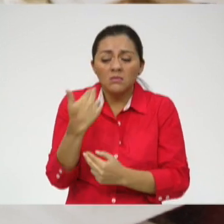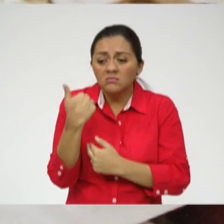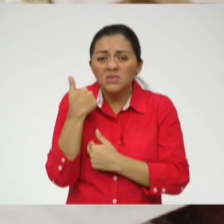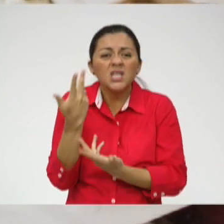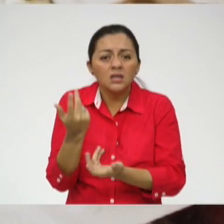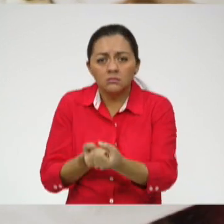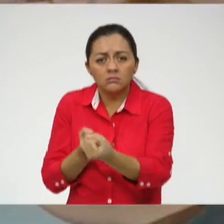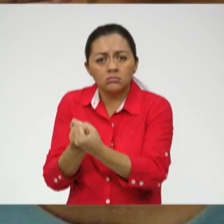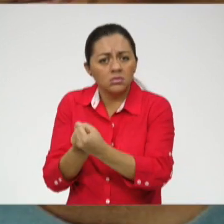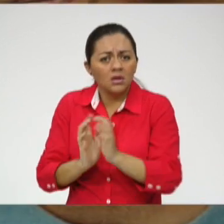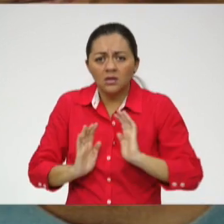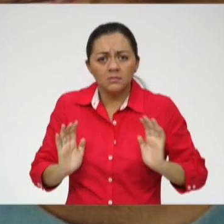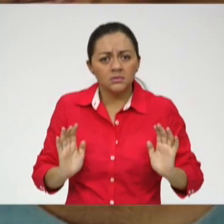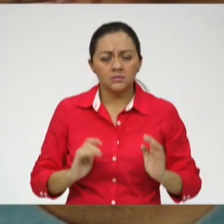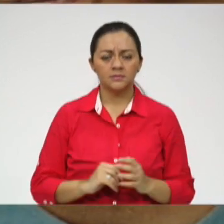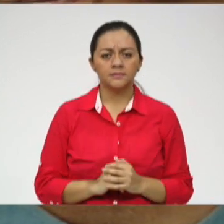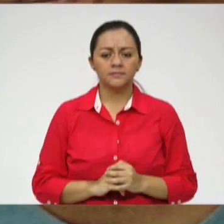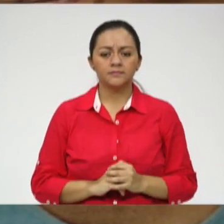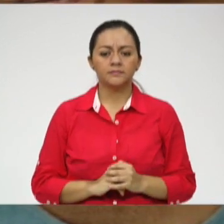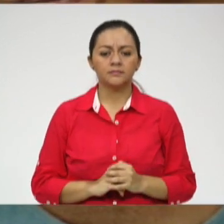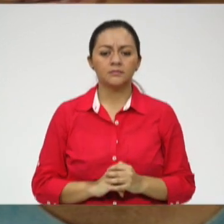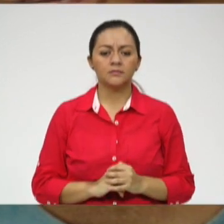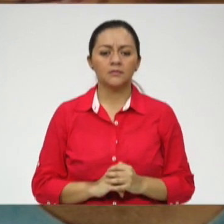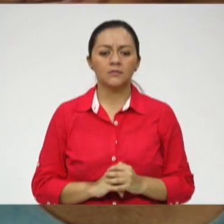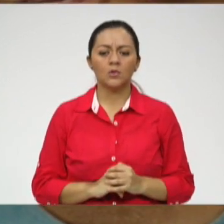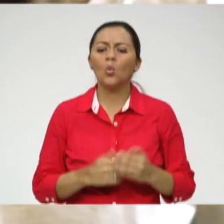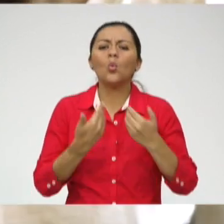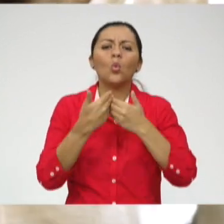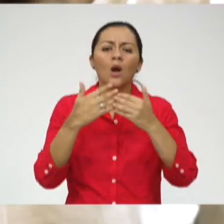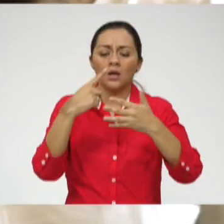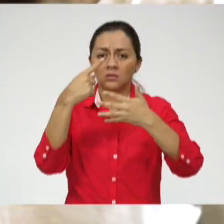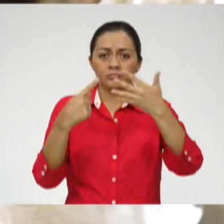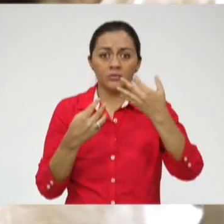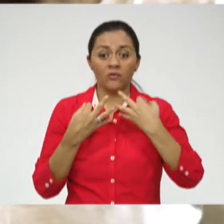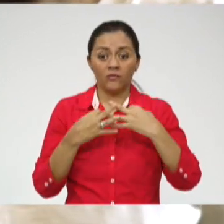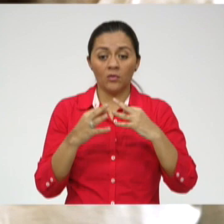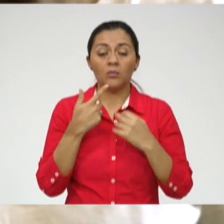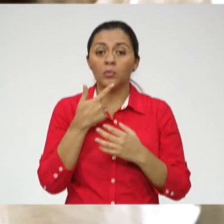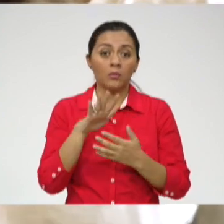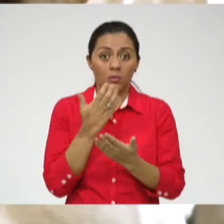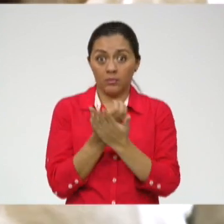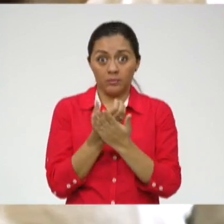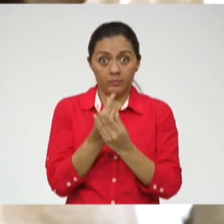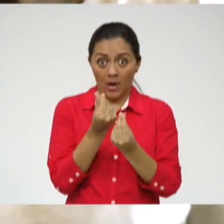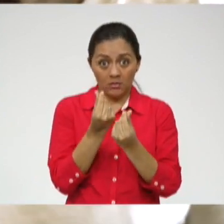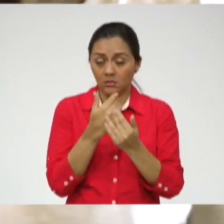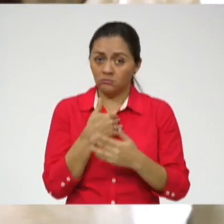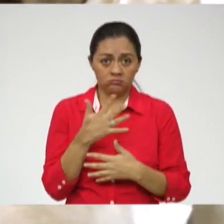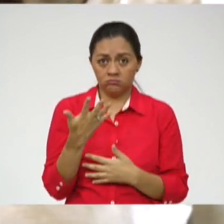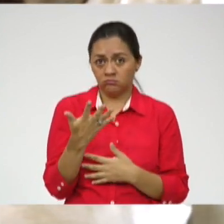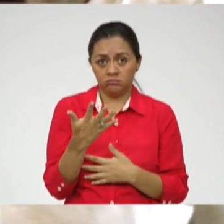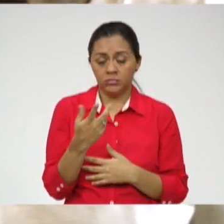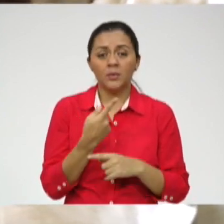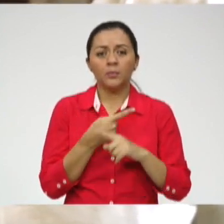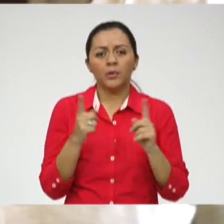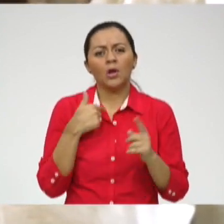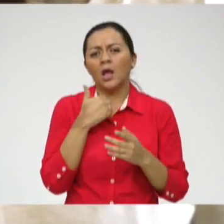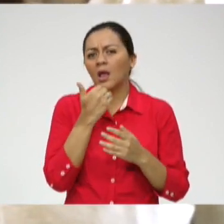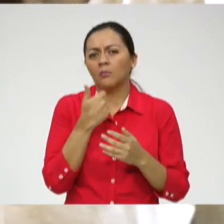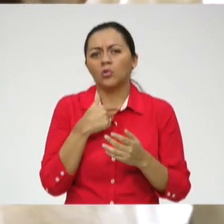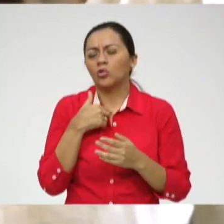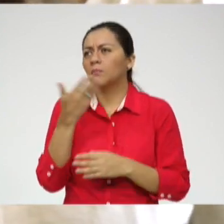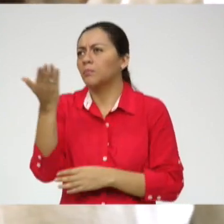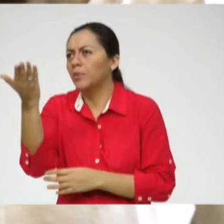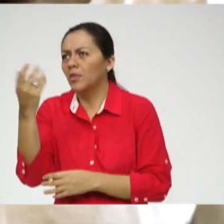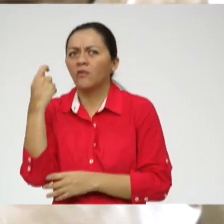es apoyarles de todas las maneras. Yo no tengo el económico, pero si fuera de ir a solicitar en alguna